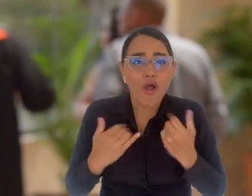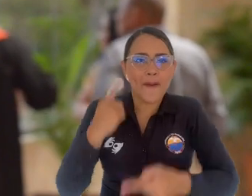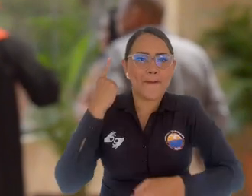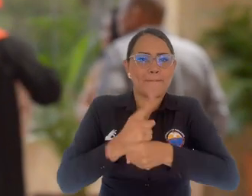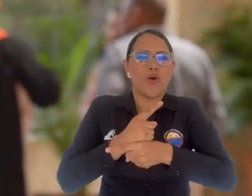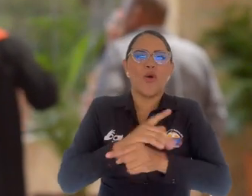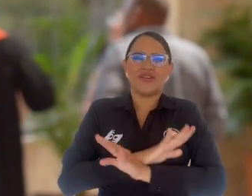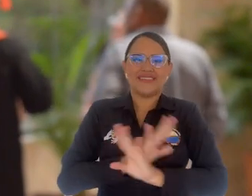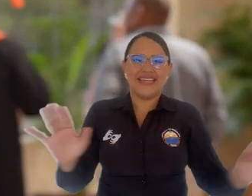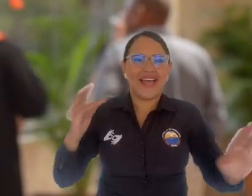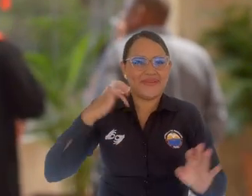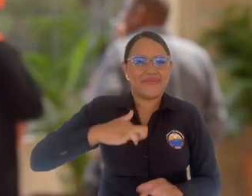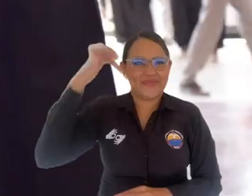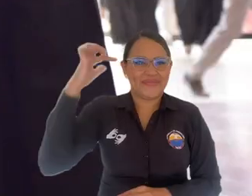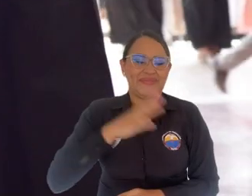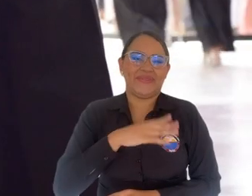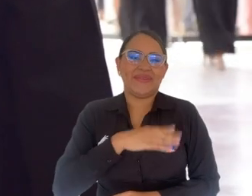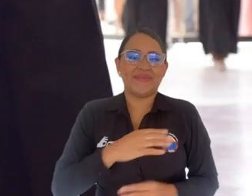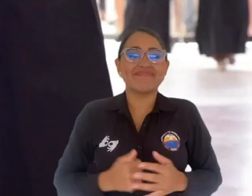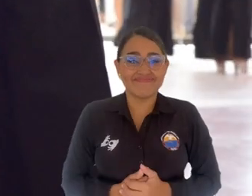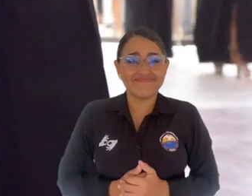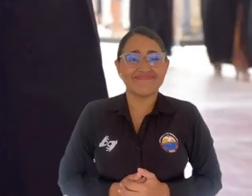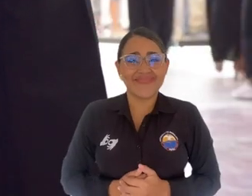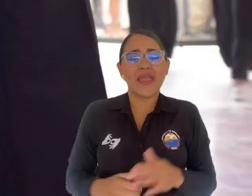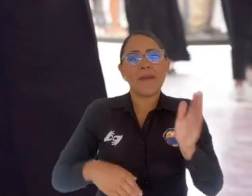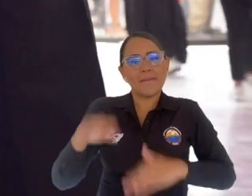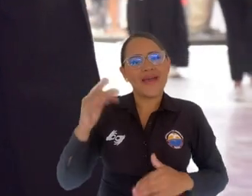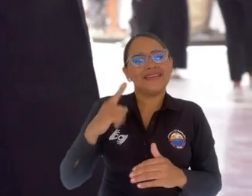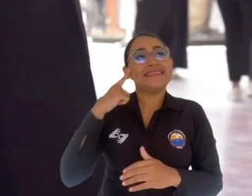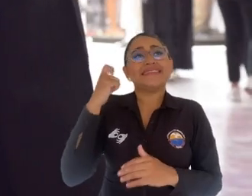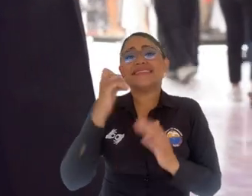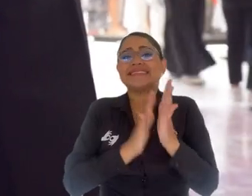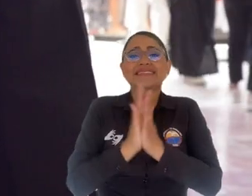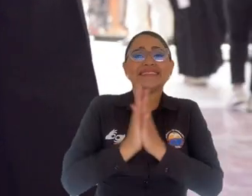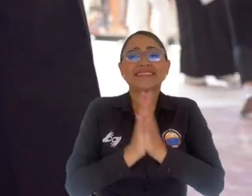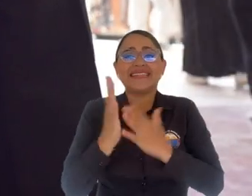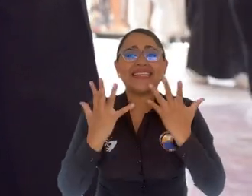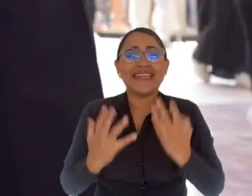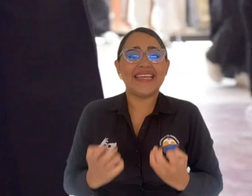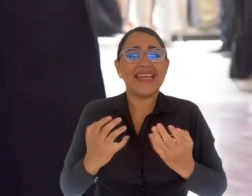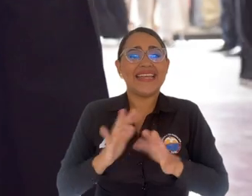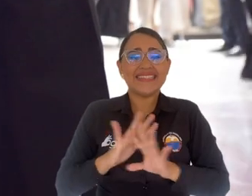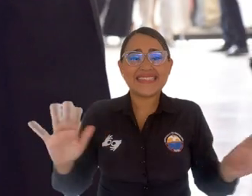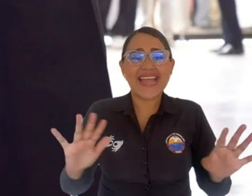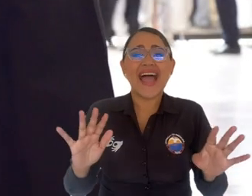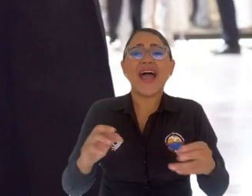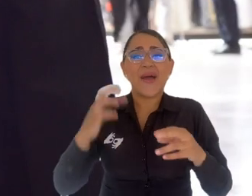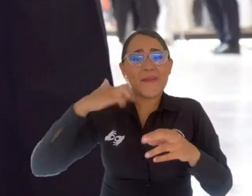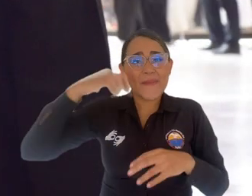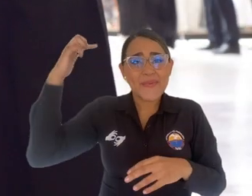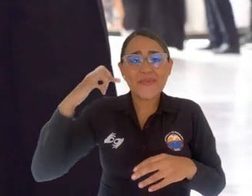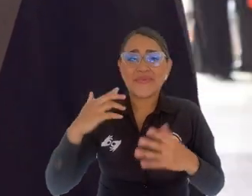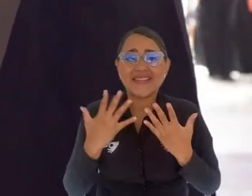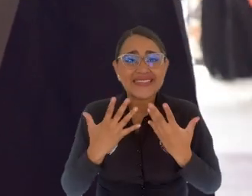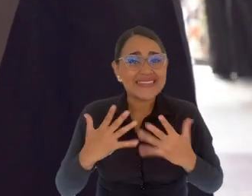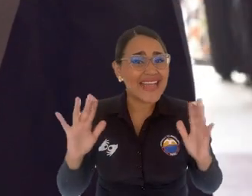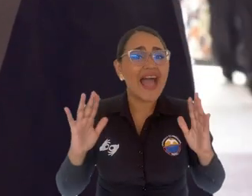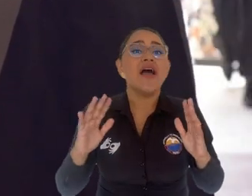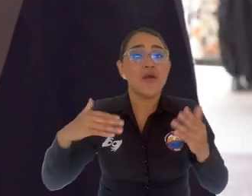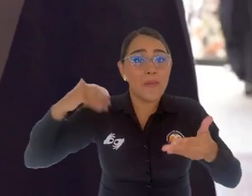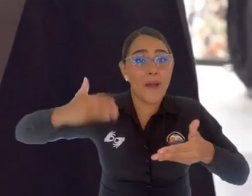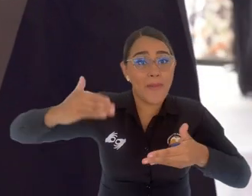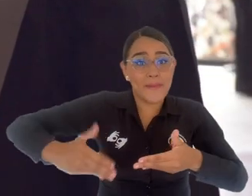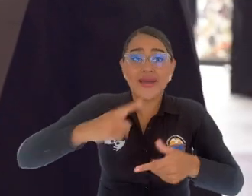profesional, el primero en nuestra familia. El sueño que de nosotros y él también, de verlo ya profesional, con